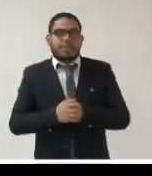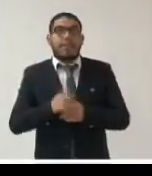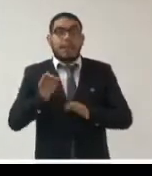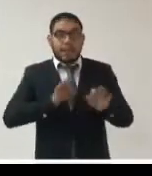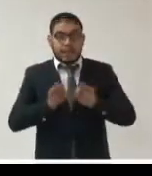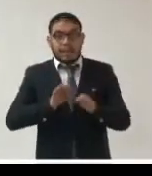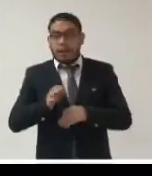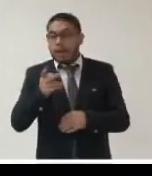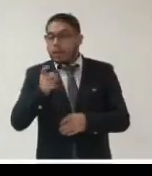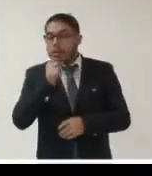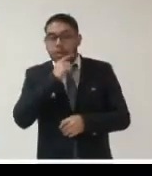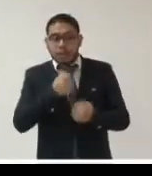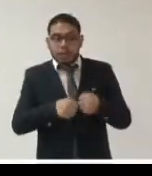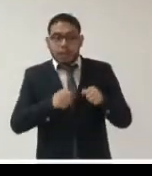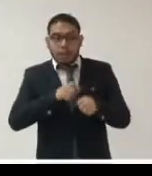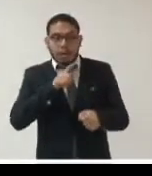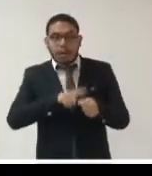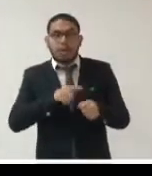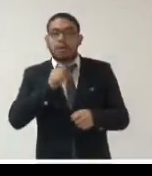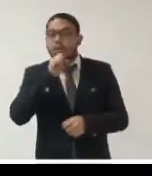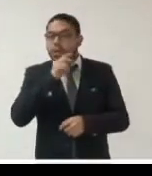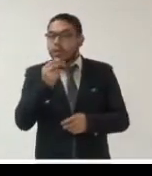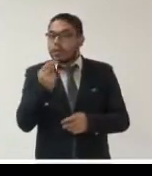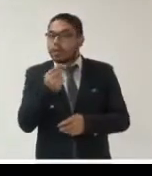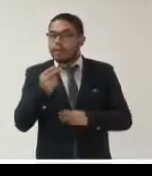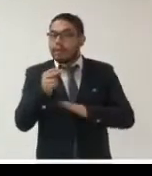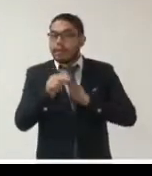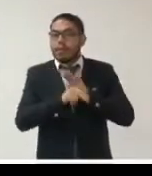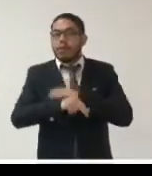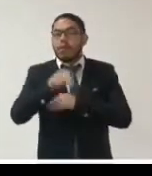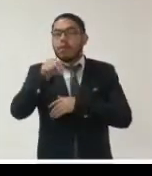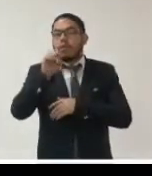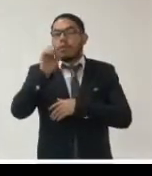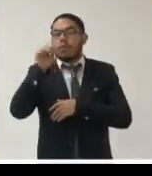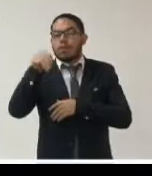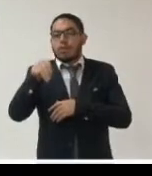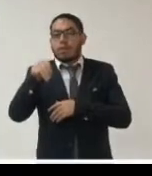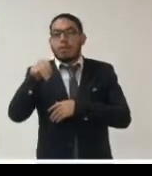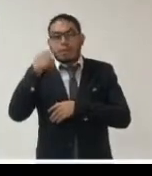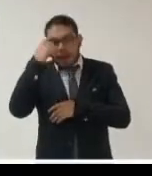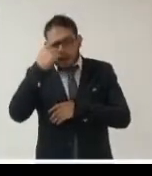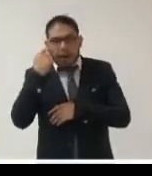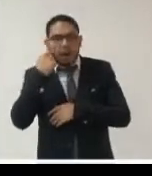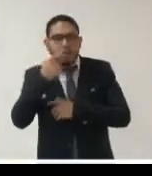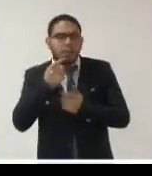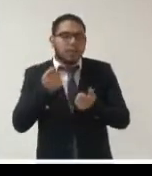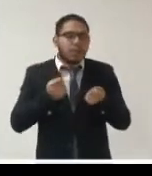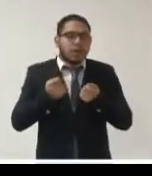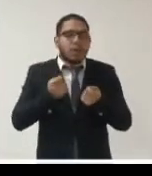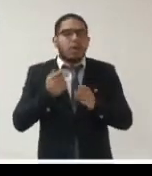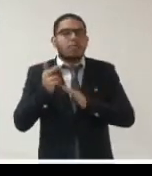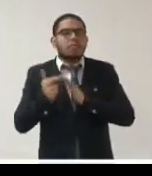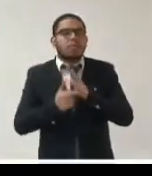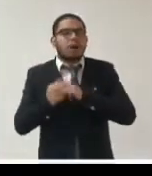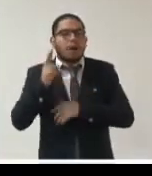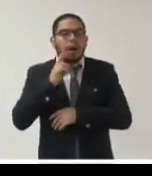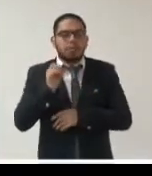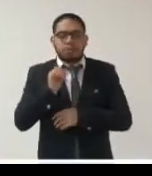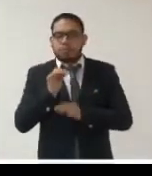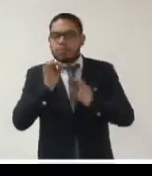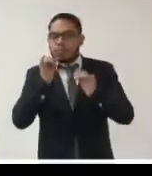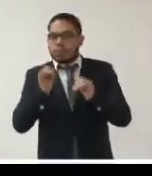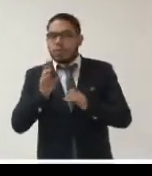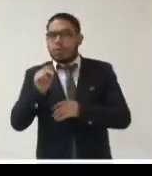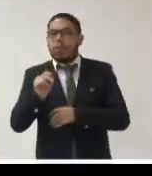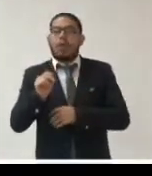previsión social deberá elaborar una norma oficial mexicano una norma relativa a las condiciones especiales de salud y seguridad